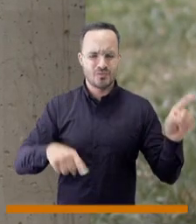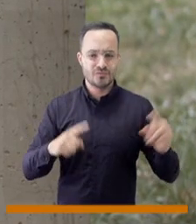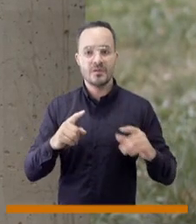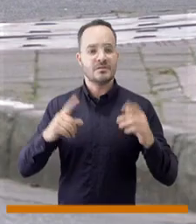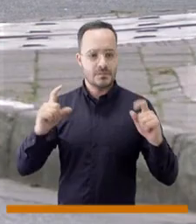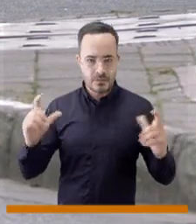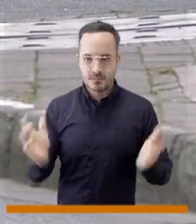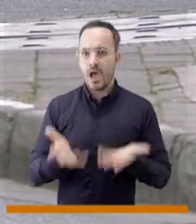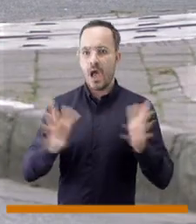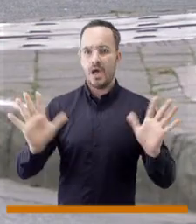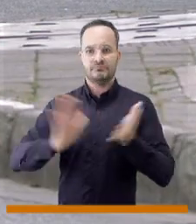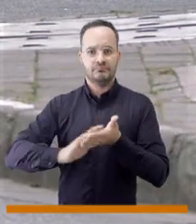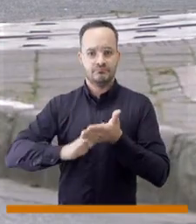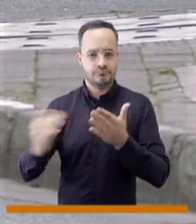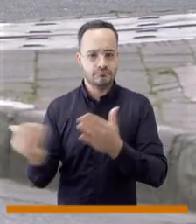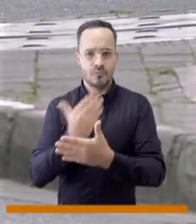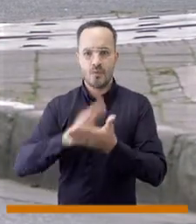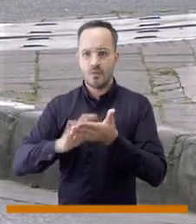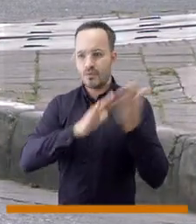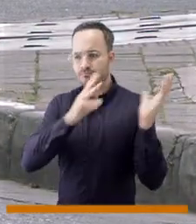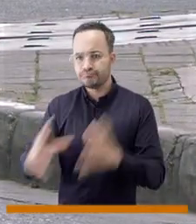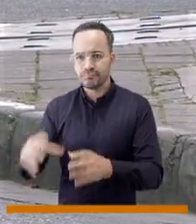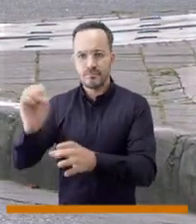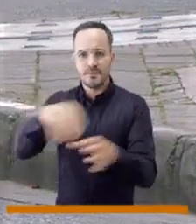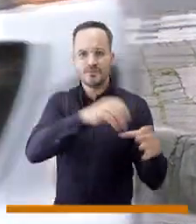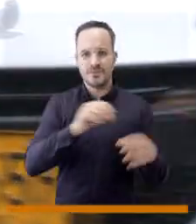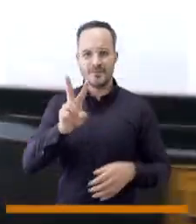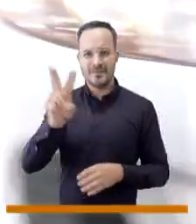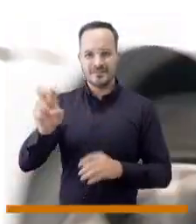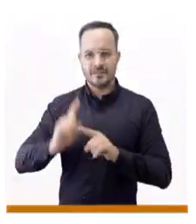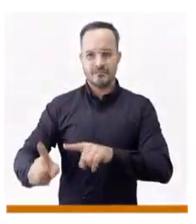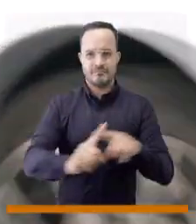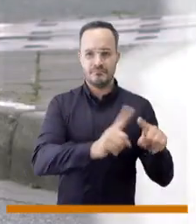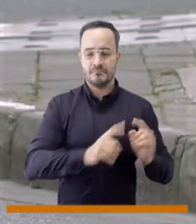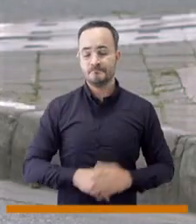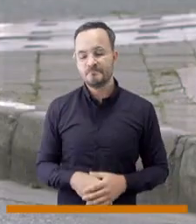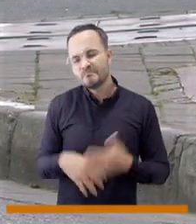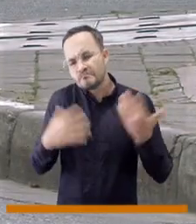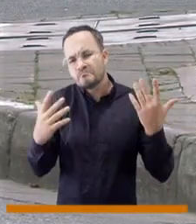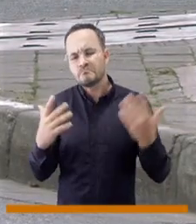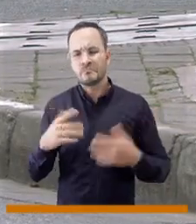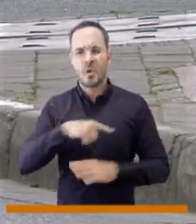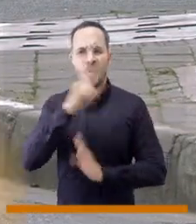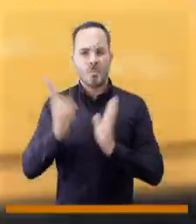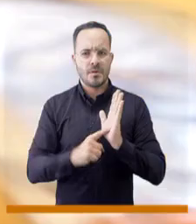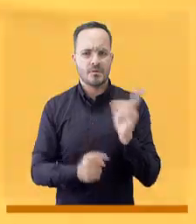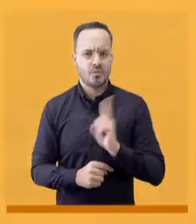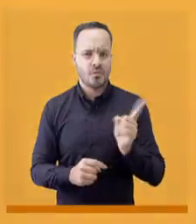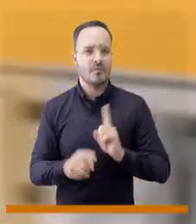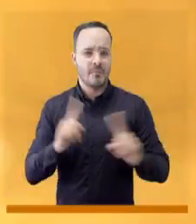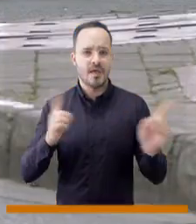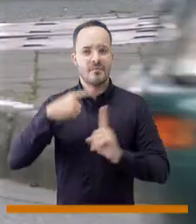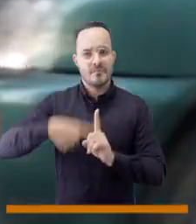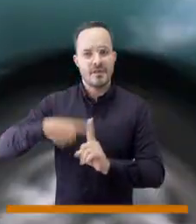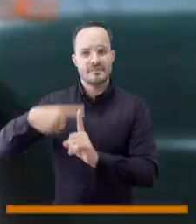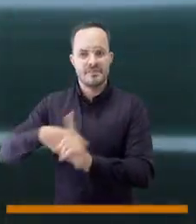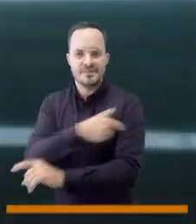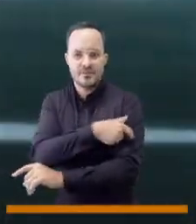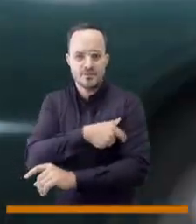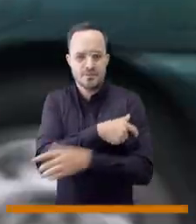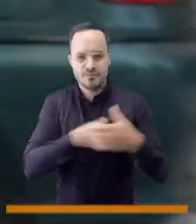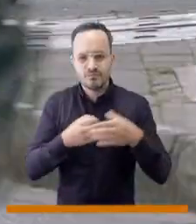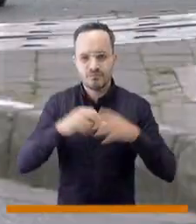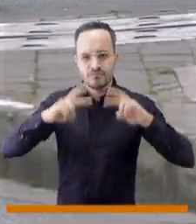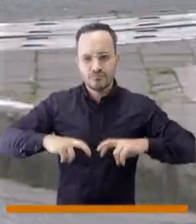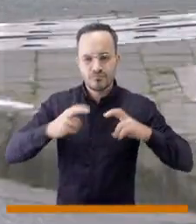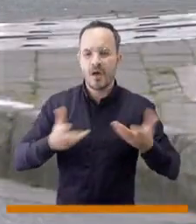vandalizadas, algunas se las habían robado. Realmente nos han ayudado muchísimo. Faltan detalles, lo trabajamos todos los meses en estas reuniones de